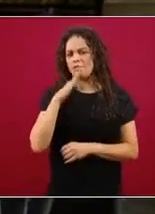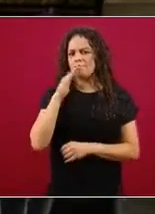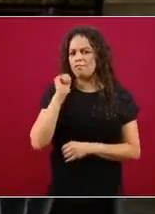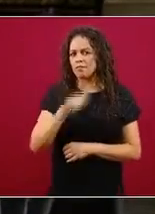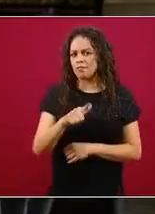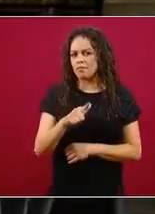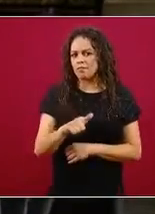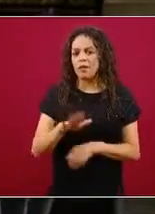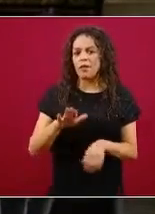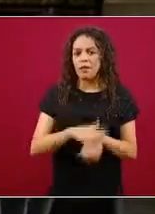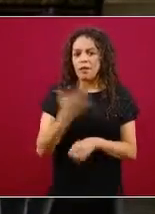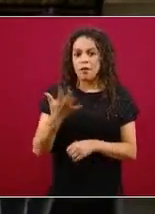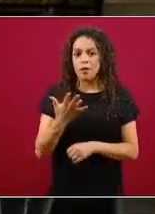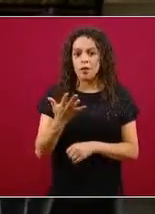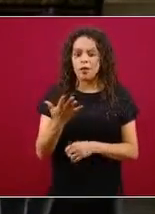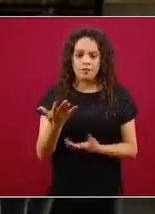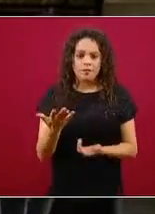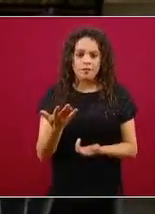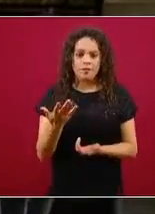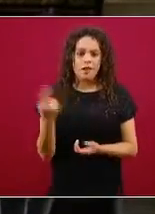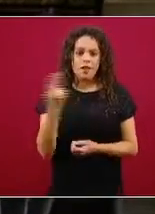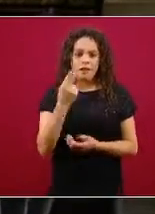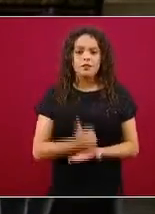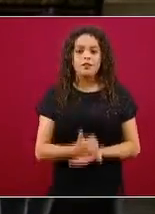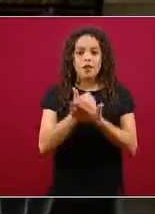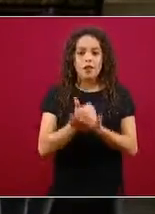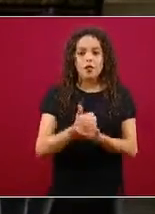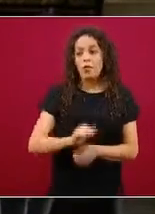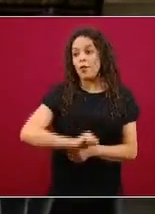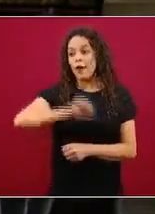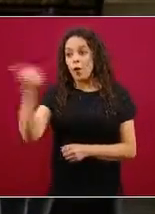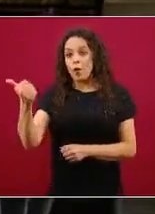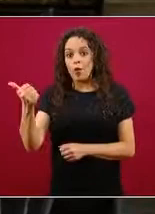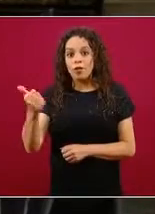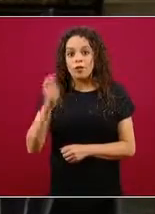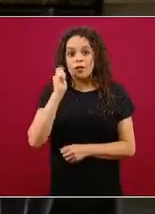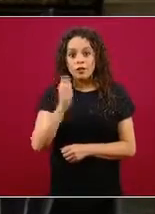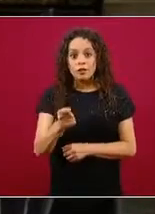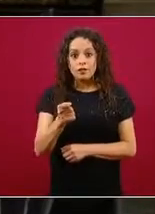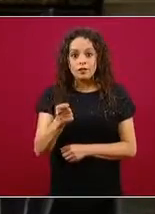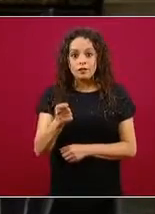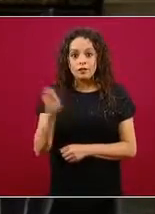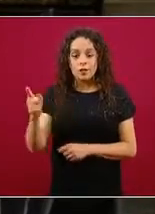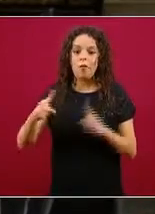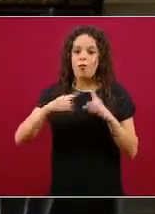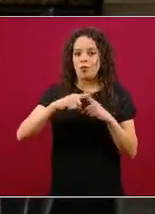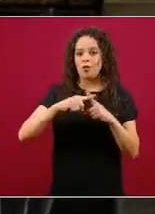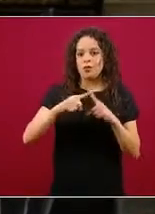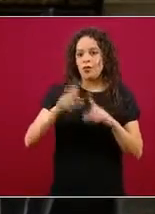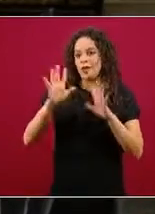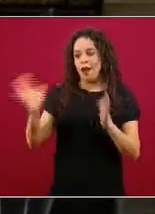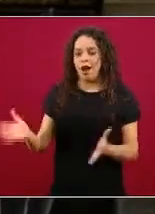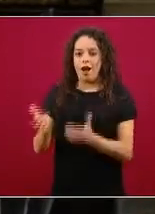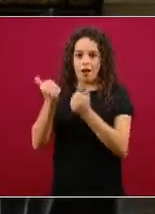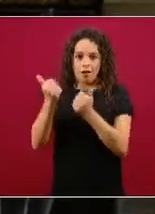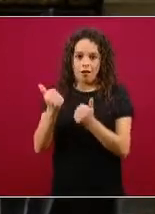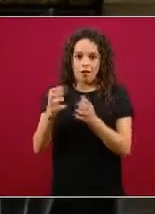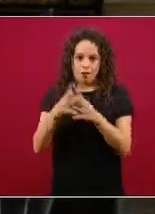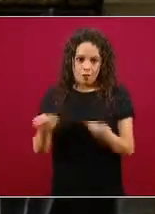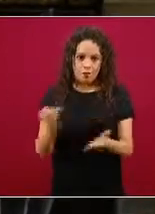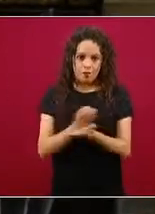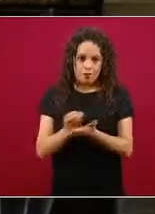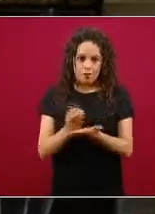en los que afortunadamente los familiares se pueden llevar a su enfermo y ya son demasiados casos. También así como nos hemos enterado de defunciones ya